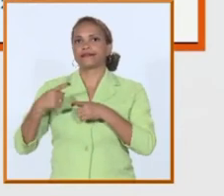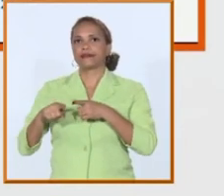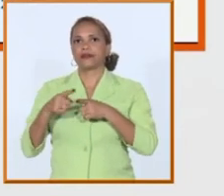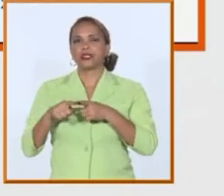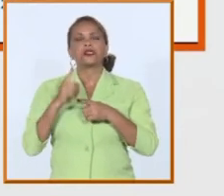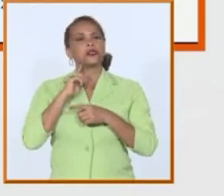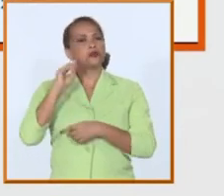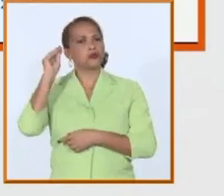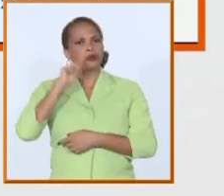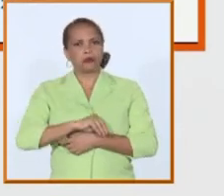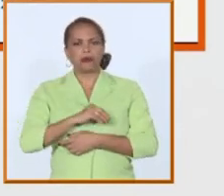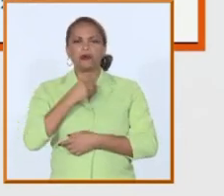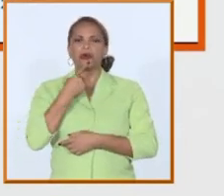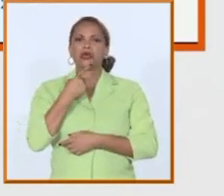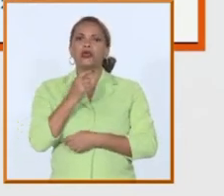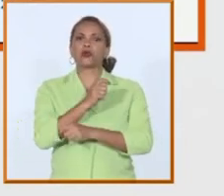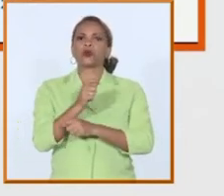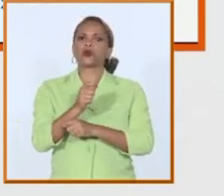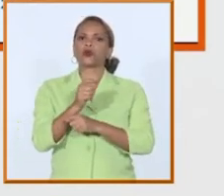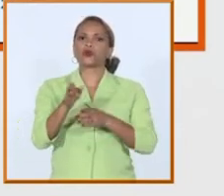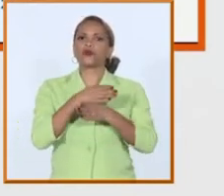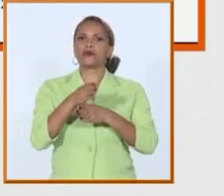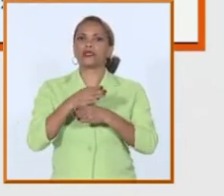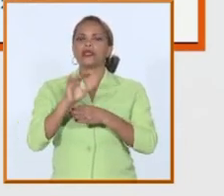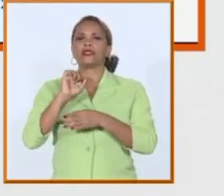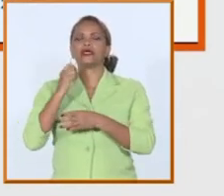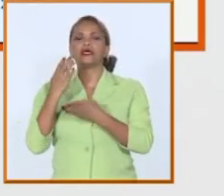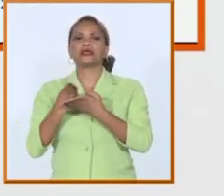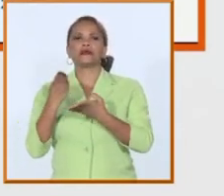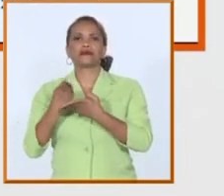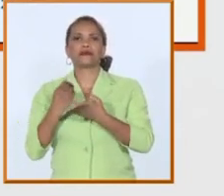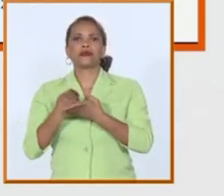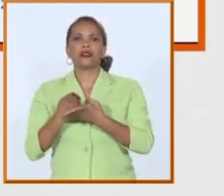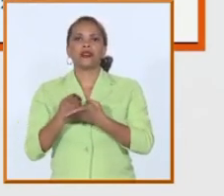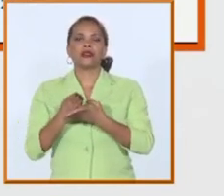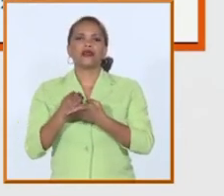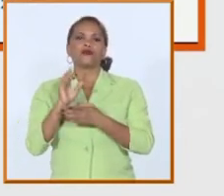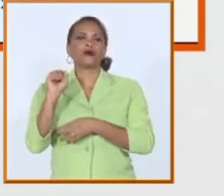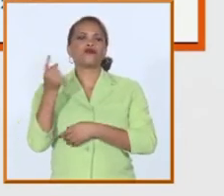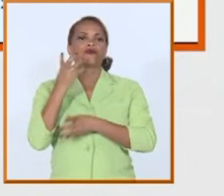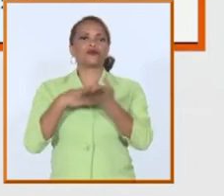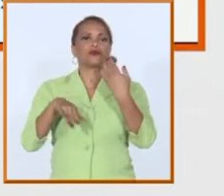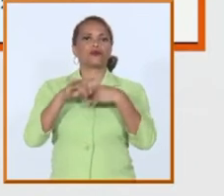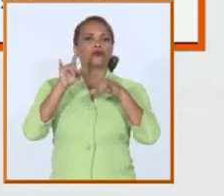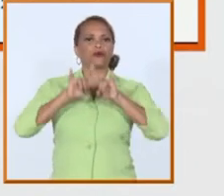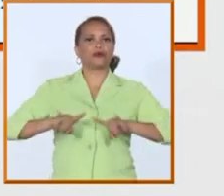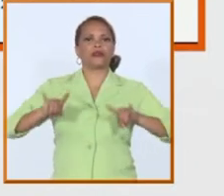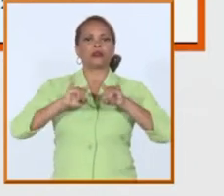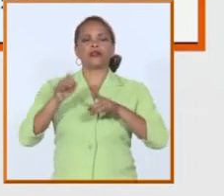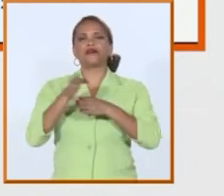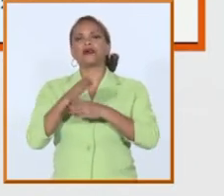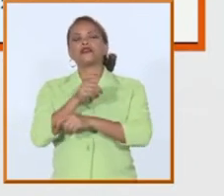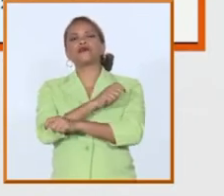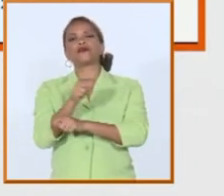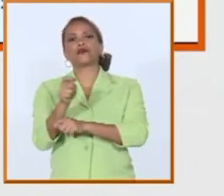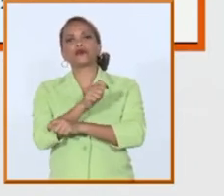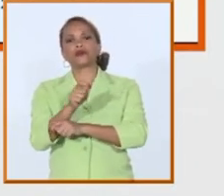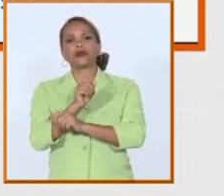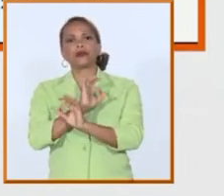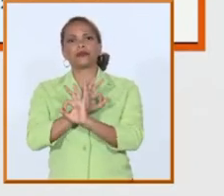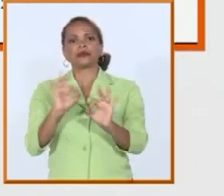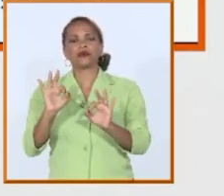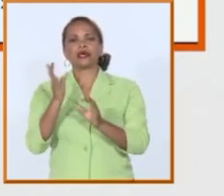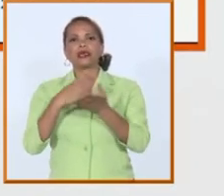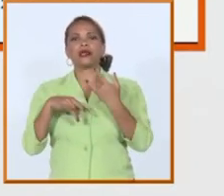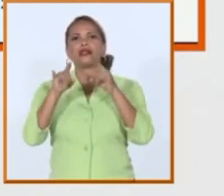con el concurso de muchas instituciones que no son solo la educación superior y de muchos profesores especialmente los de la educación superior